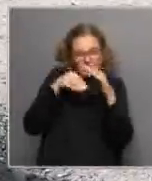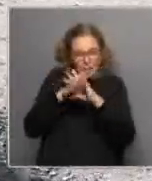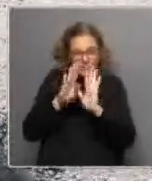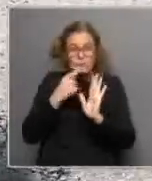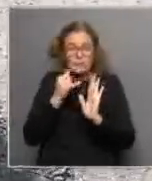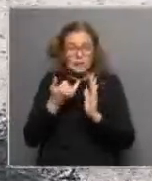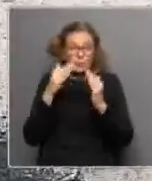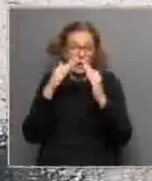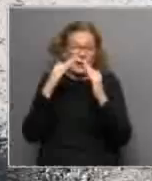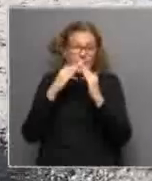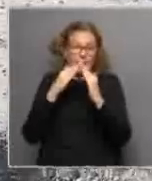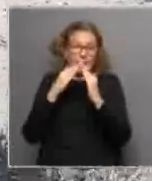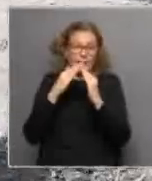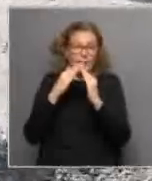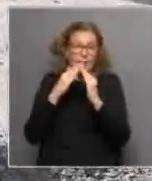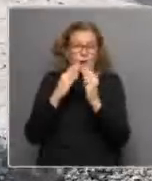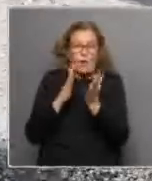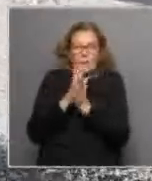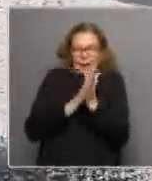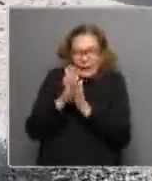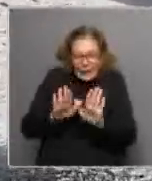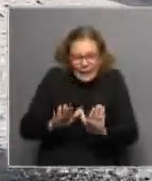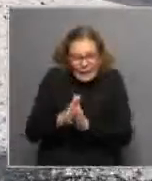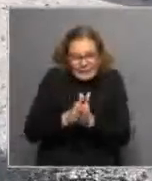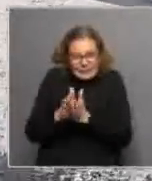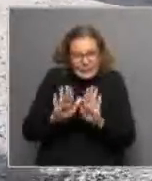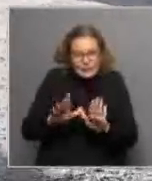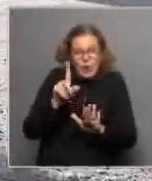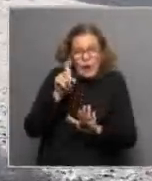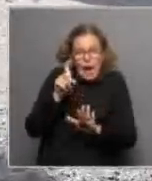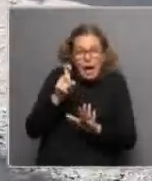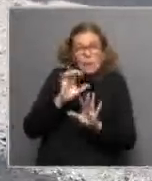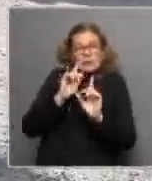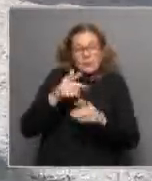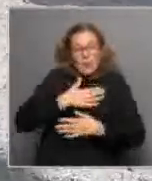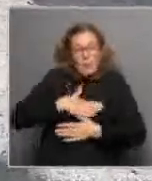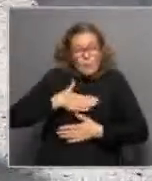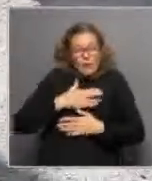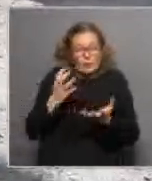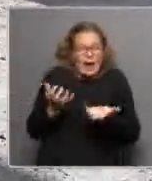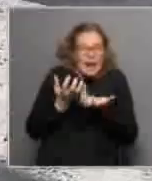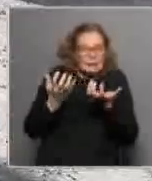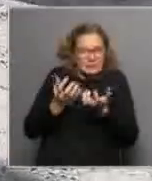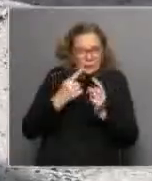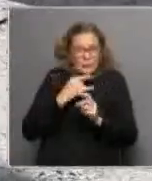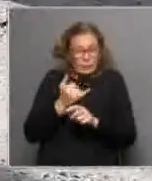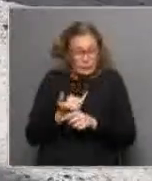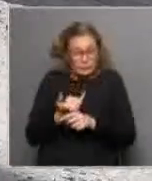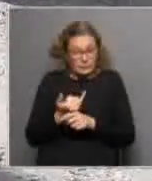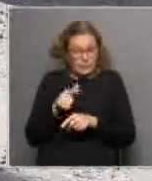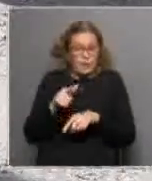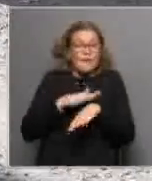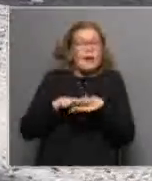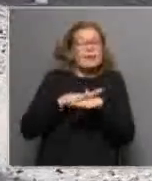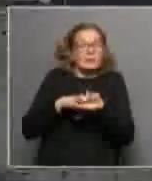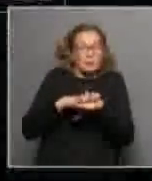tener calefacción para calefaccionar el hogar o para calentar el agua para darse un baño caliente. En los